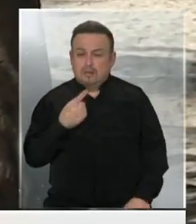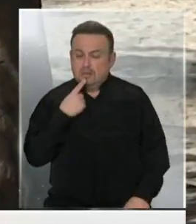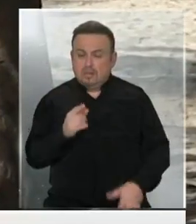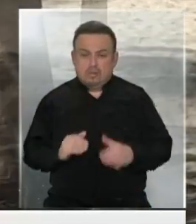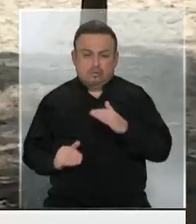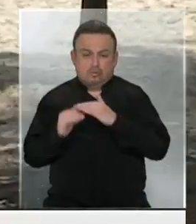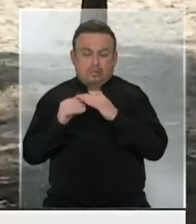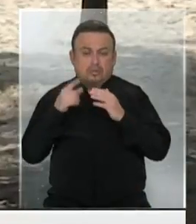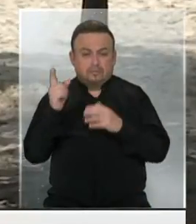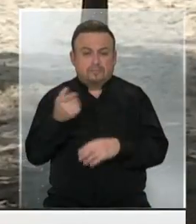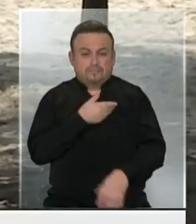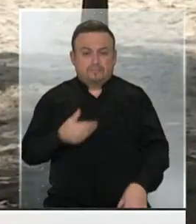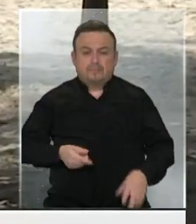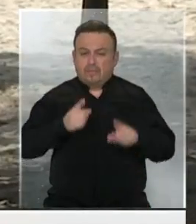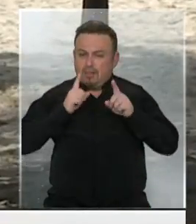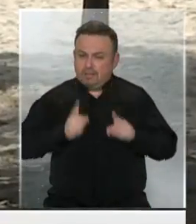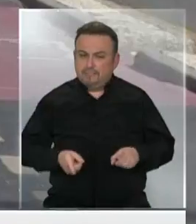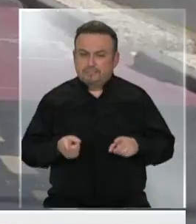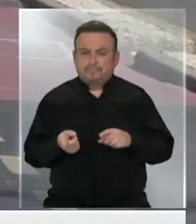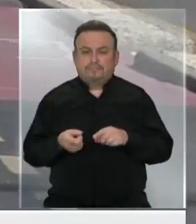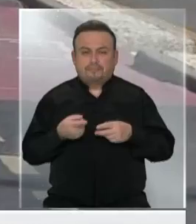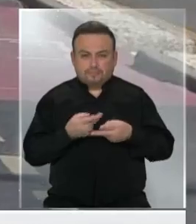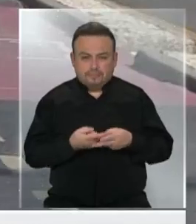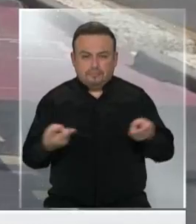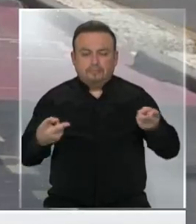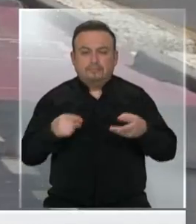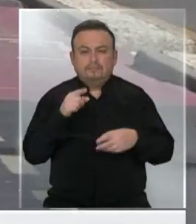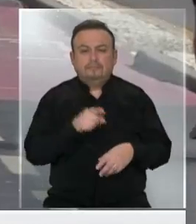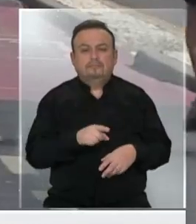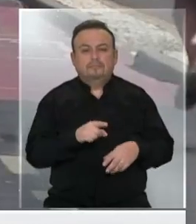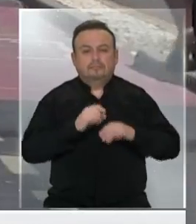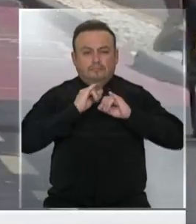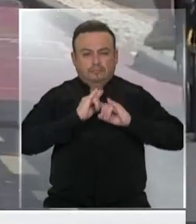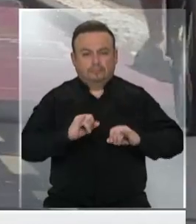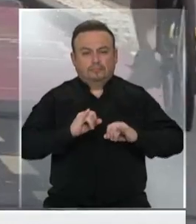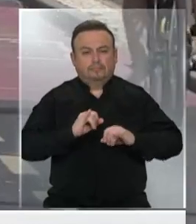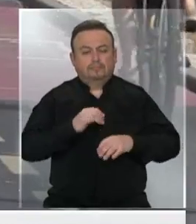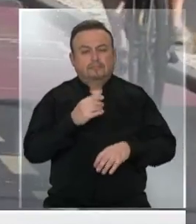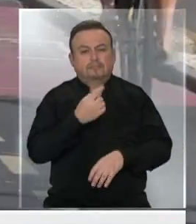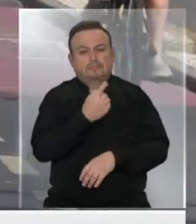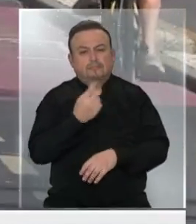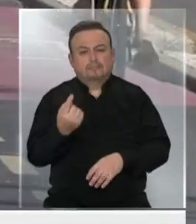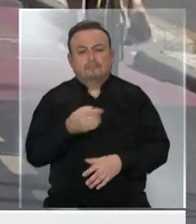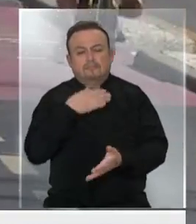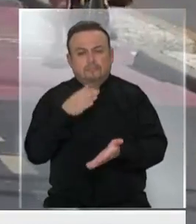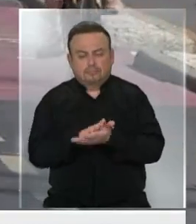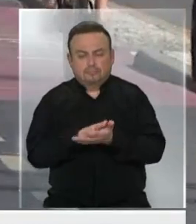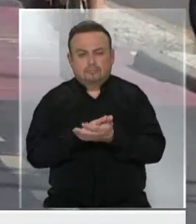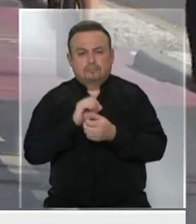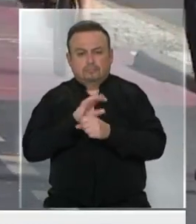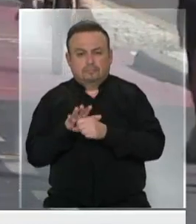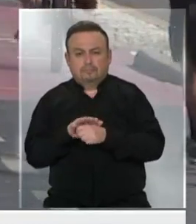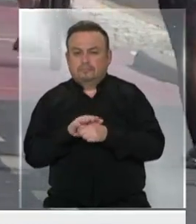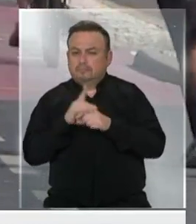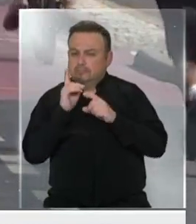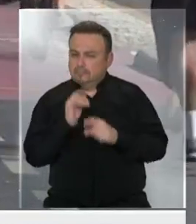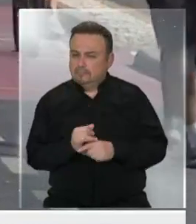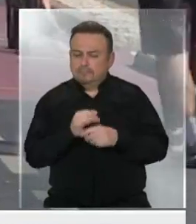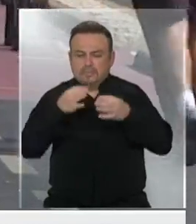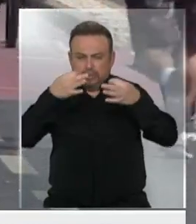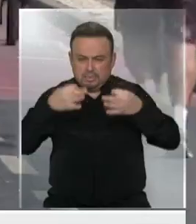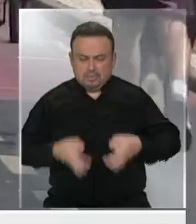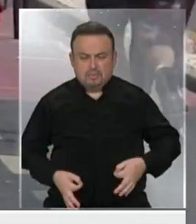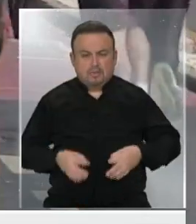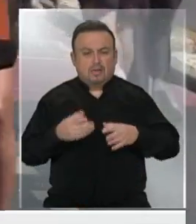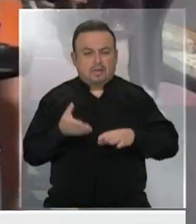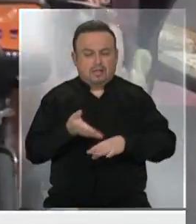determinado que el gobierno debe volver a publicar los datos diarios de casos y muertes por coronavirus de manera consolidada